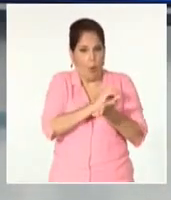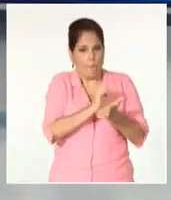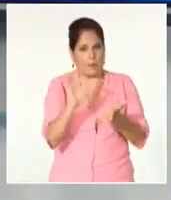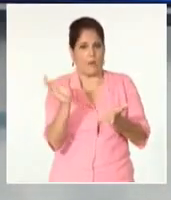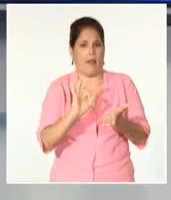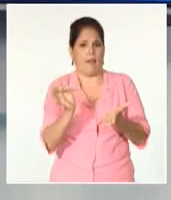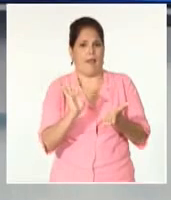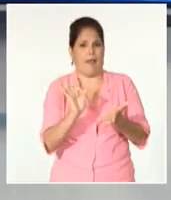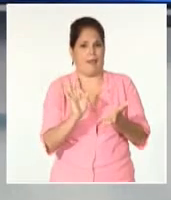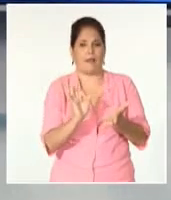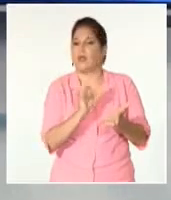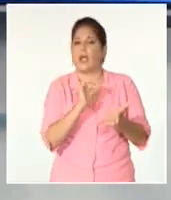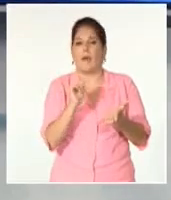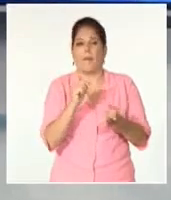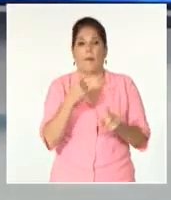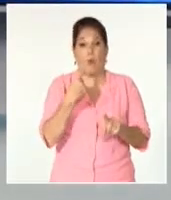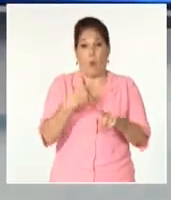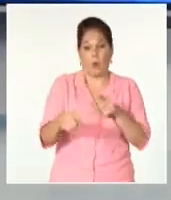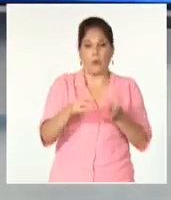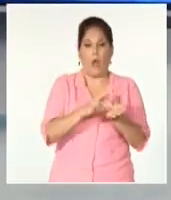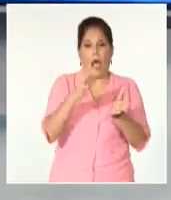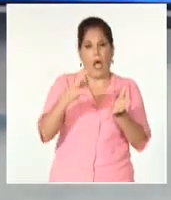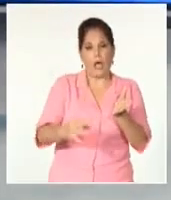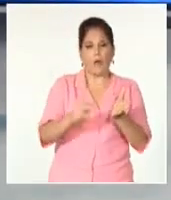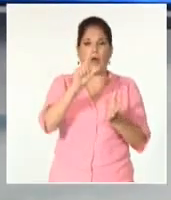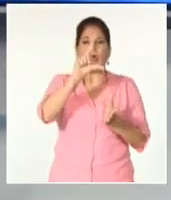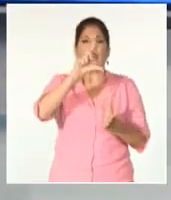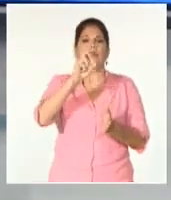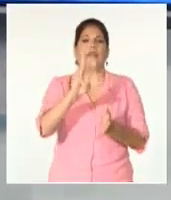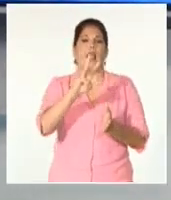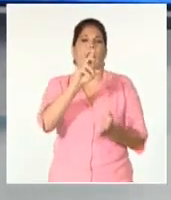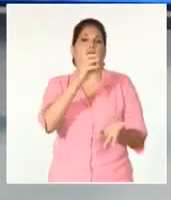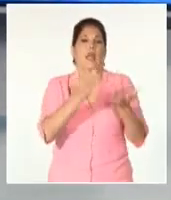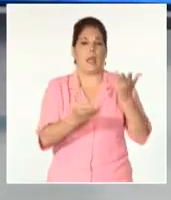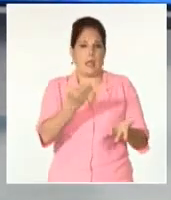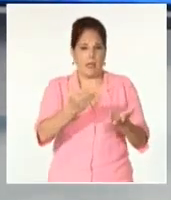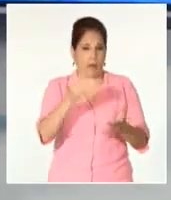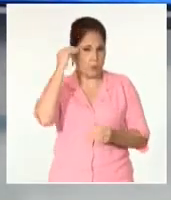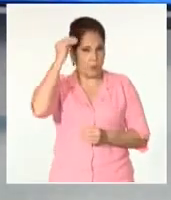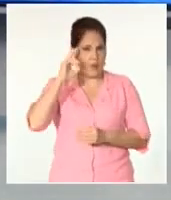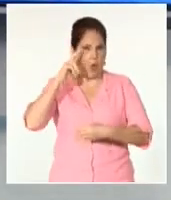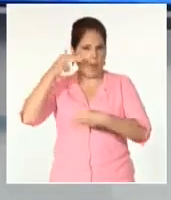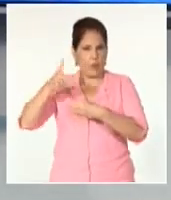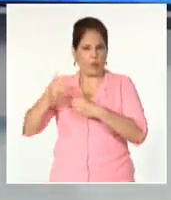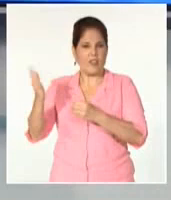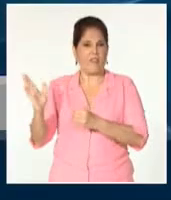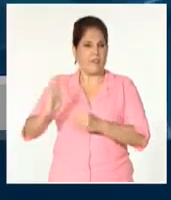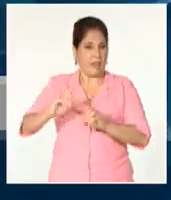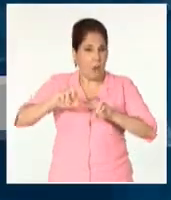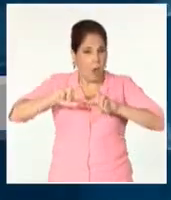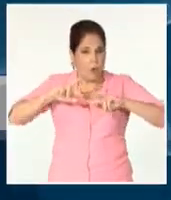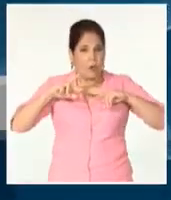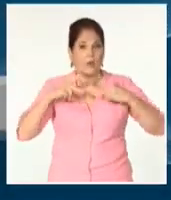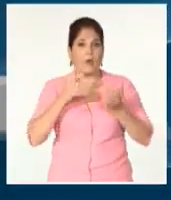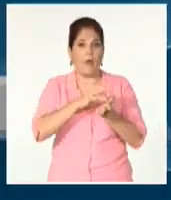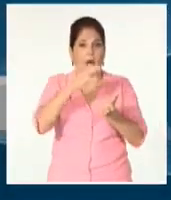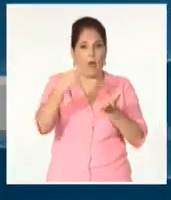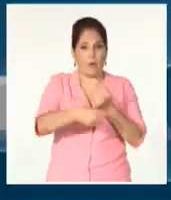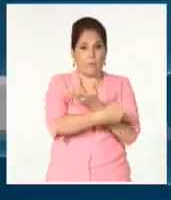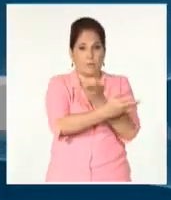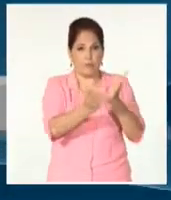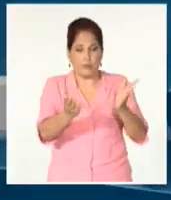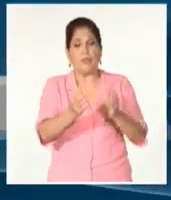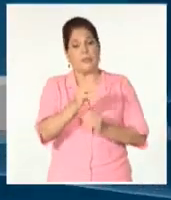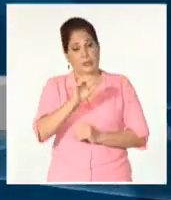país, impone otro desafío en temas de combustible, porque habría que volver a llegar a las bodegas. ¿Qué me dice sobre esto? Bueno, sí, en